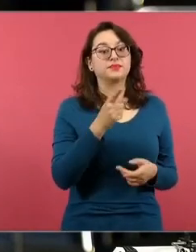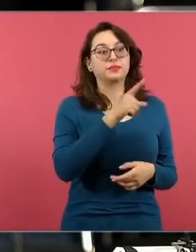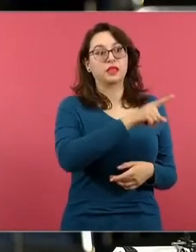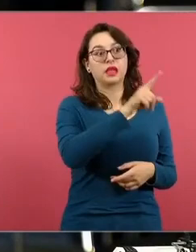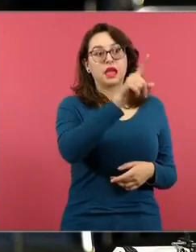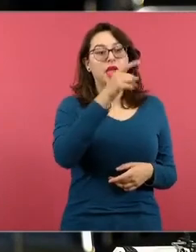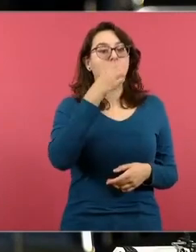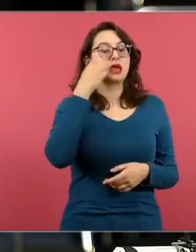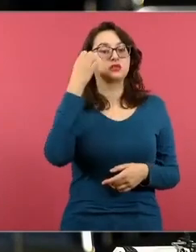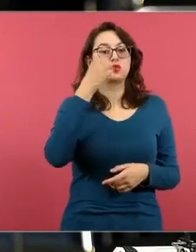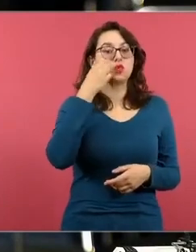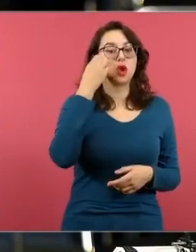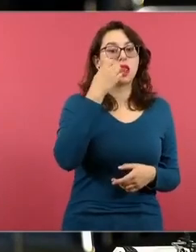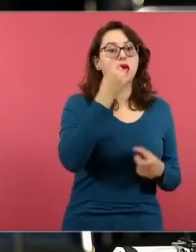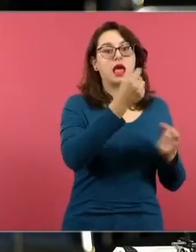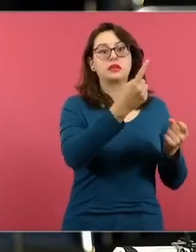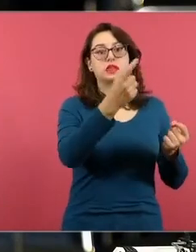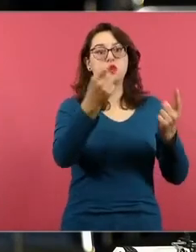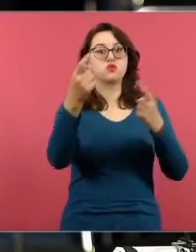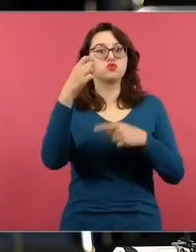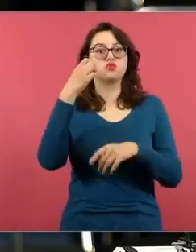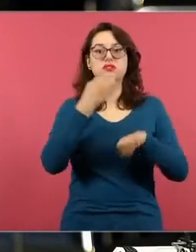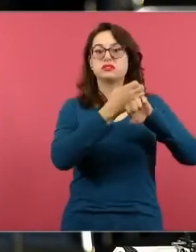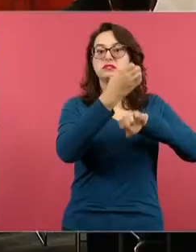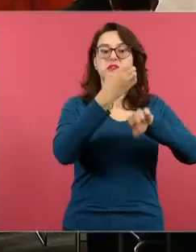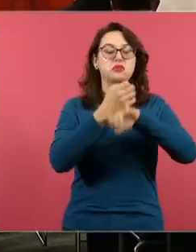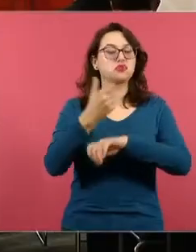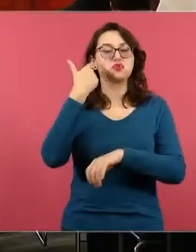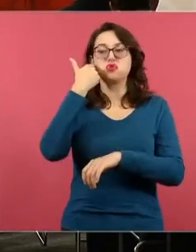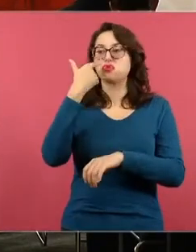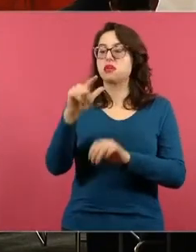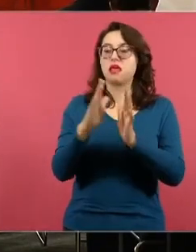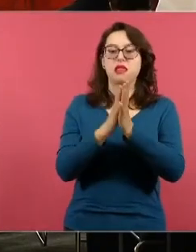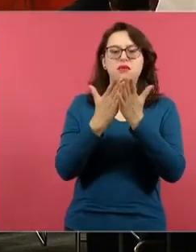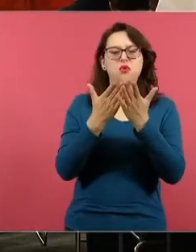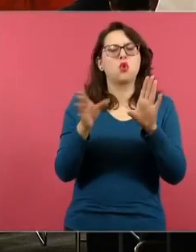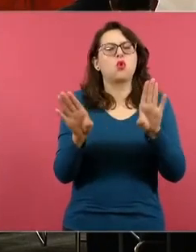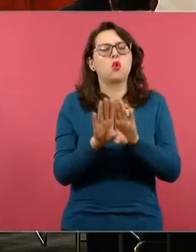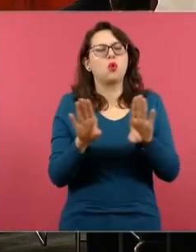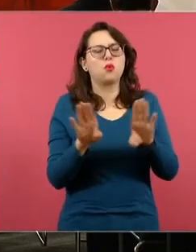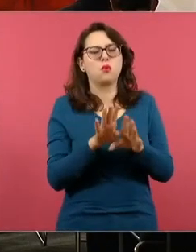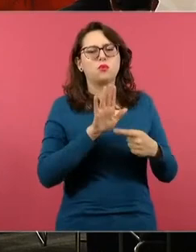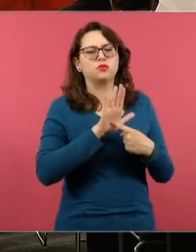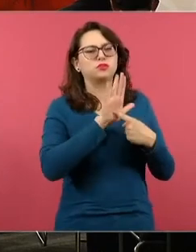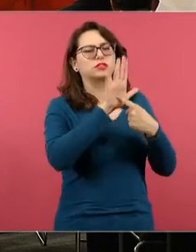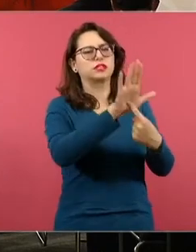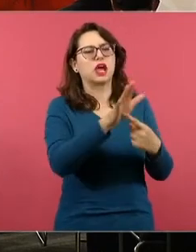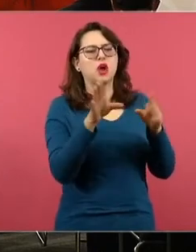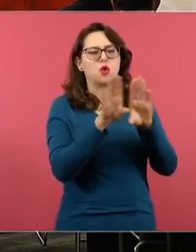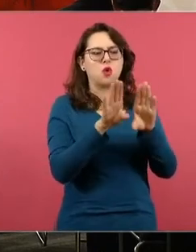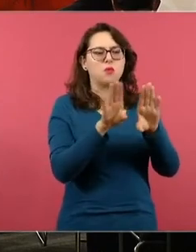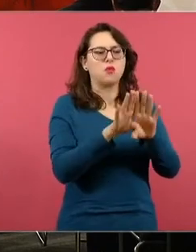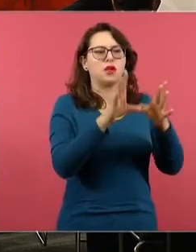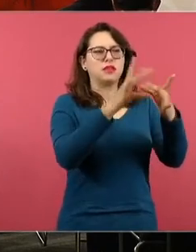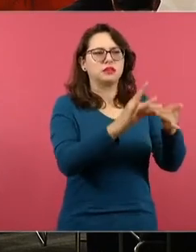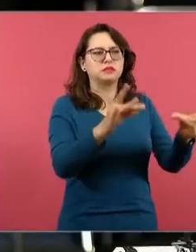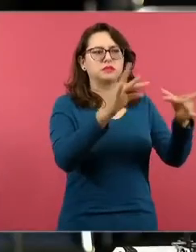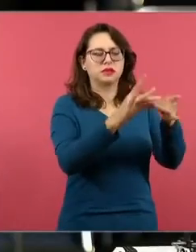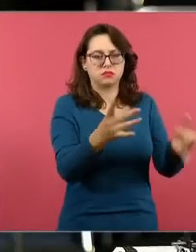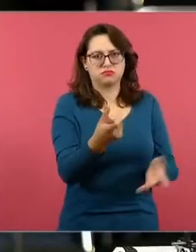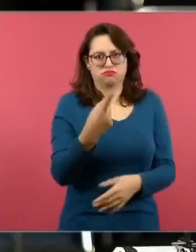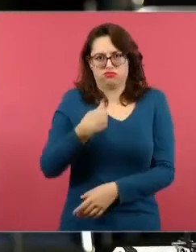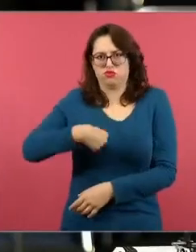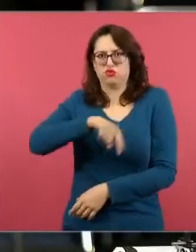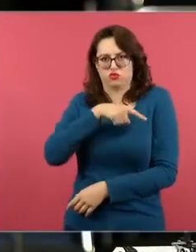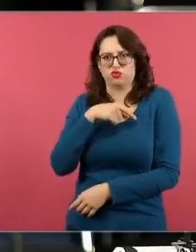estados que no van a querer participar en la entrega de libros de texto ya que pues habemos padres de familia que si